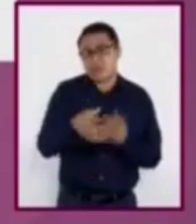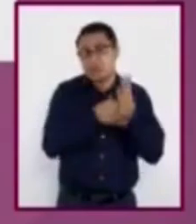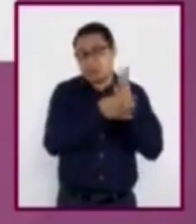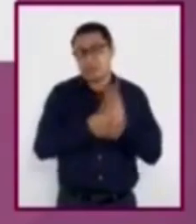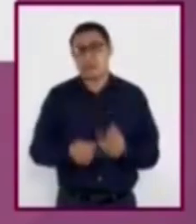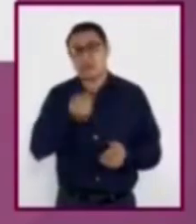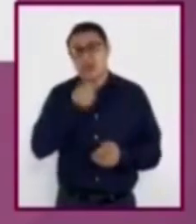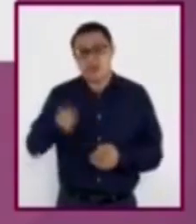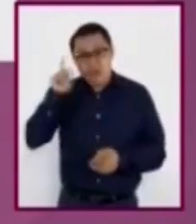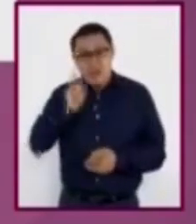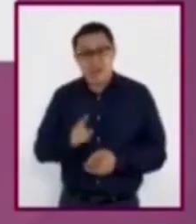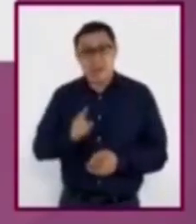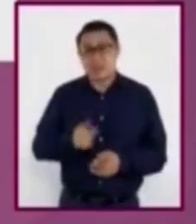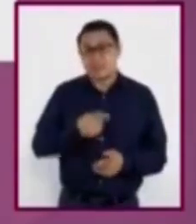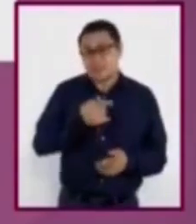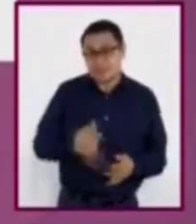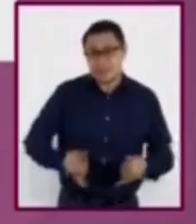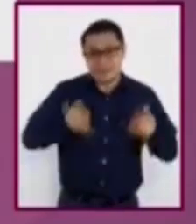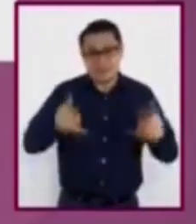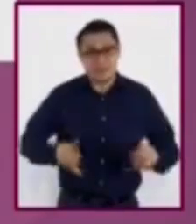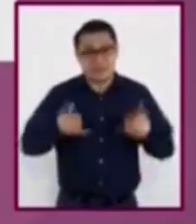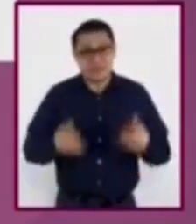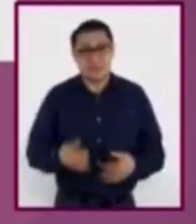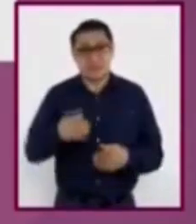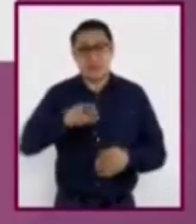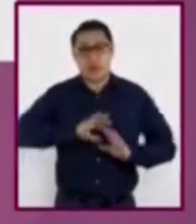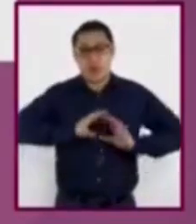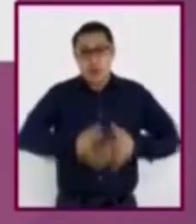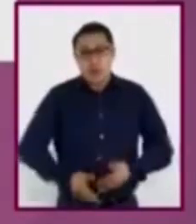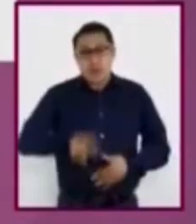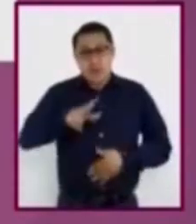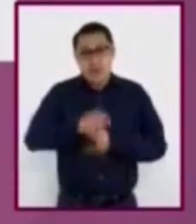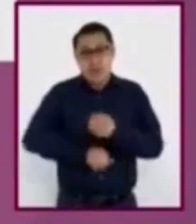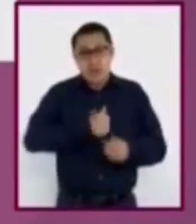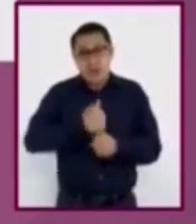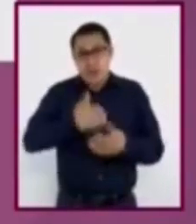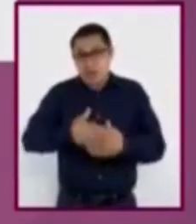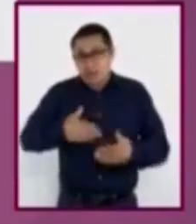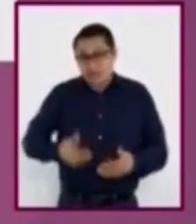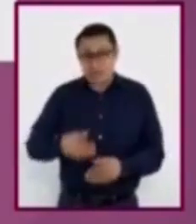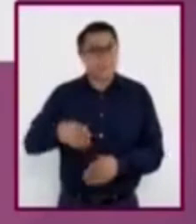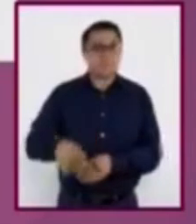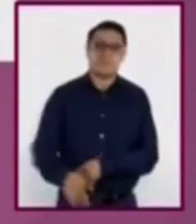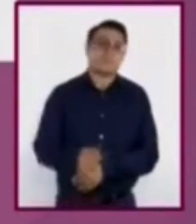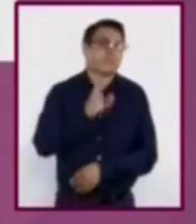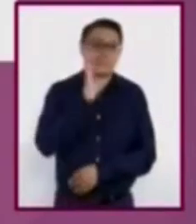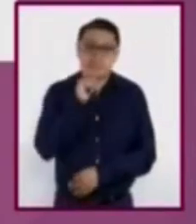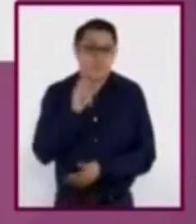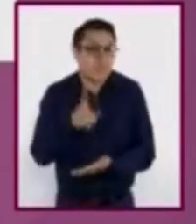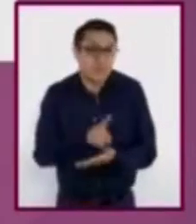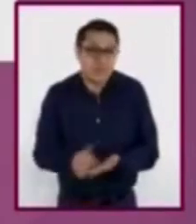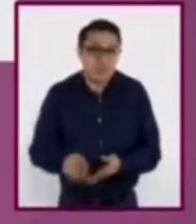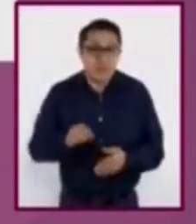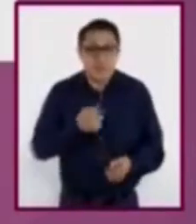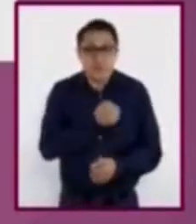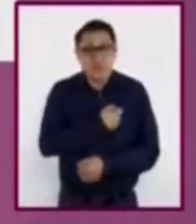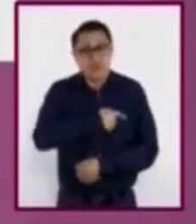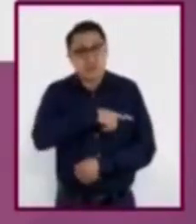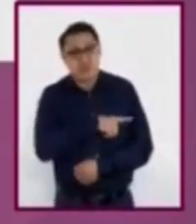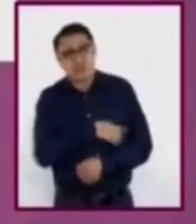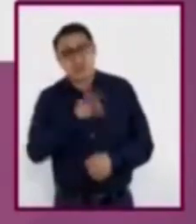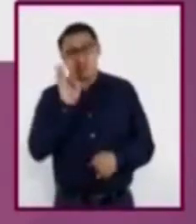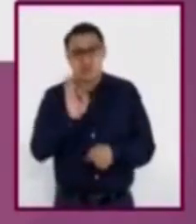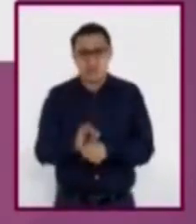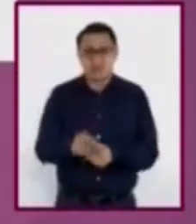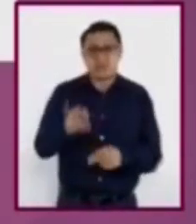antes de los 18 años rara vez pueden ejercer sus derechos a la educación, la salud, la protección y a un nivel de vida adecuado.